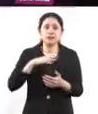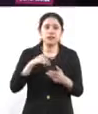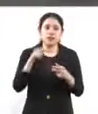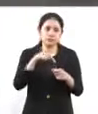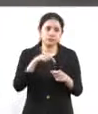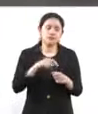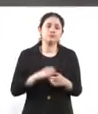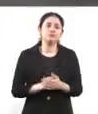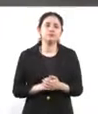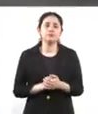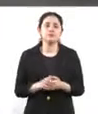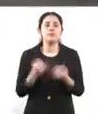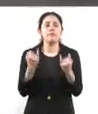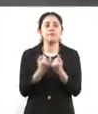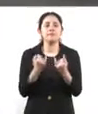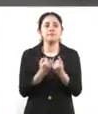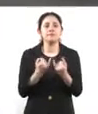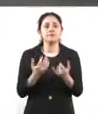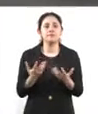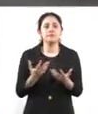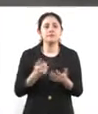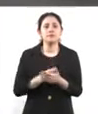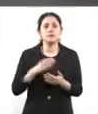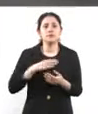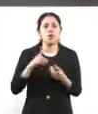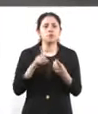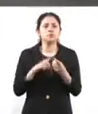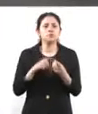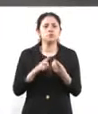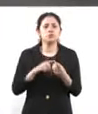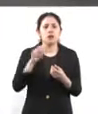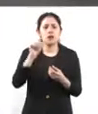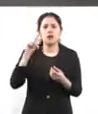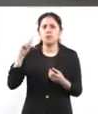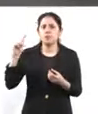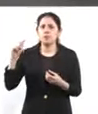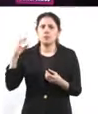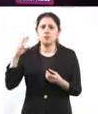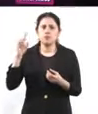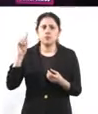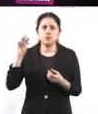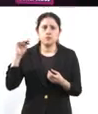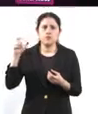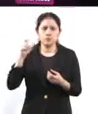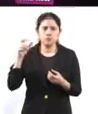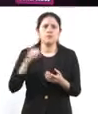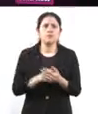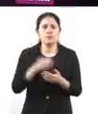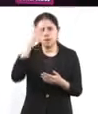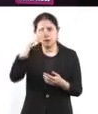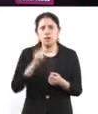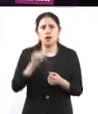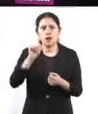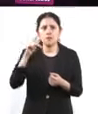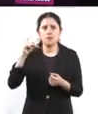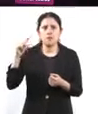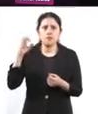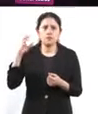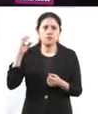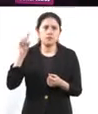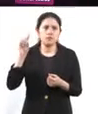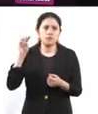Esto, además, ya está disponible en AppCDMX. Como saben, AppCDMX tiene